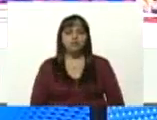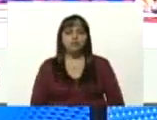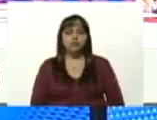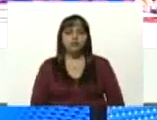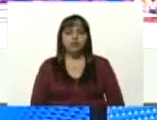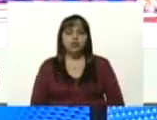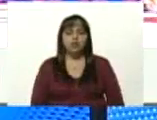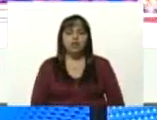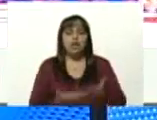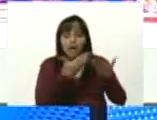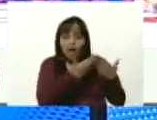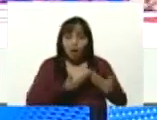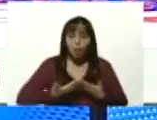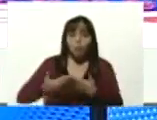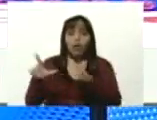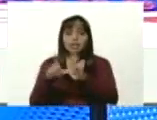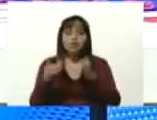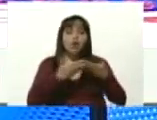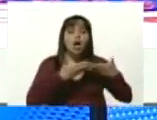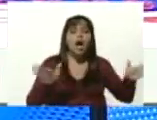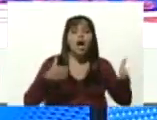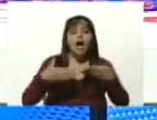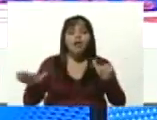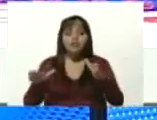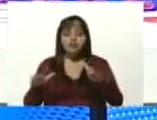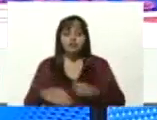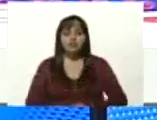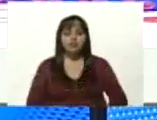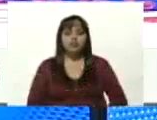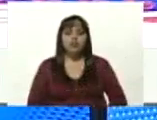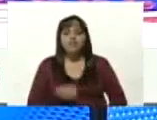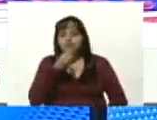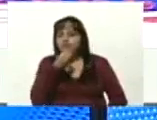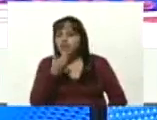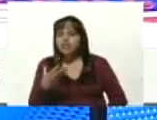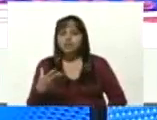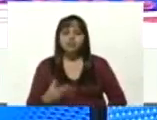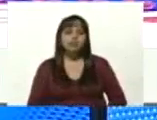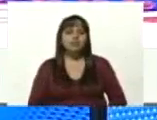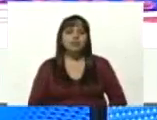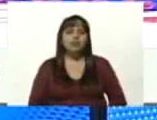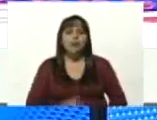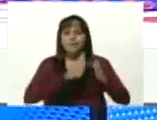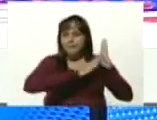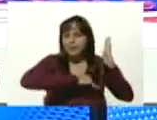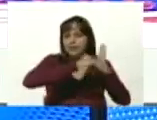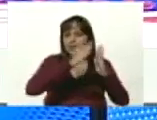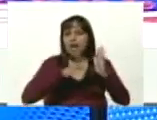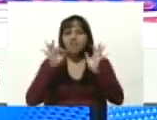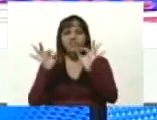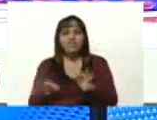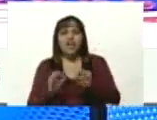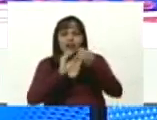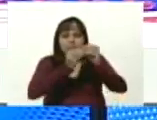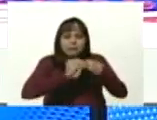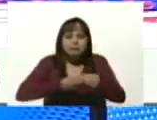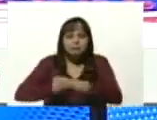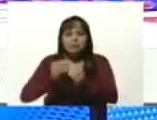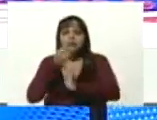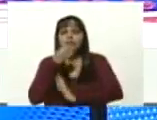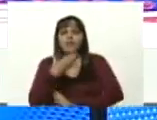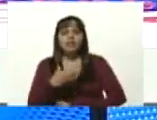escuelas y liceos abran sus puertas bellas bien pintaditas bien arregladitas